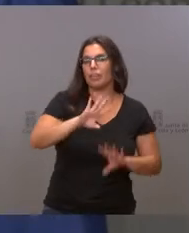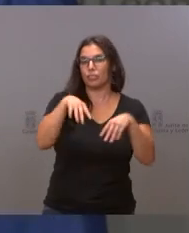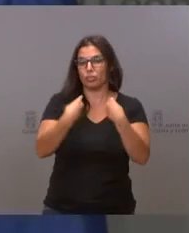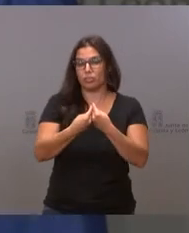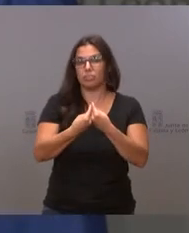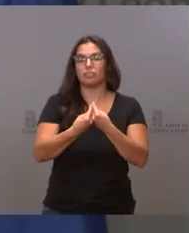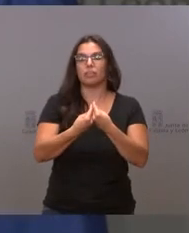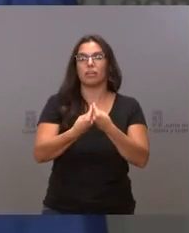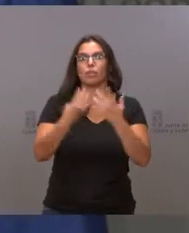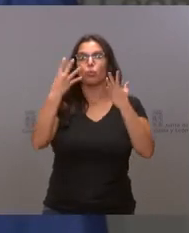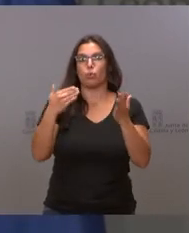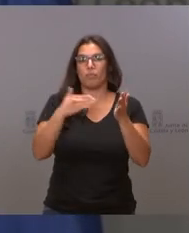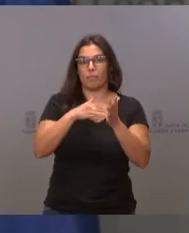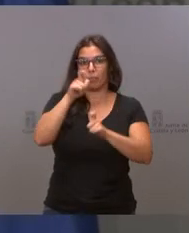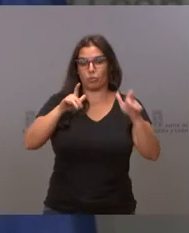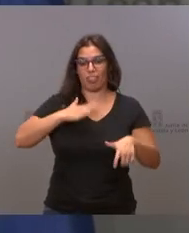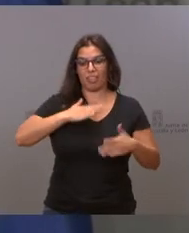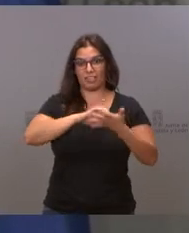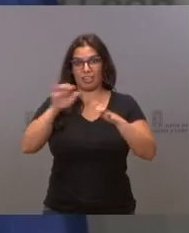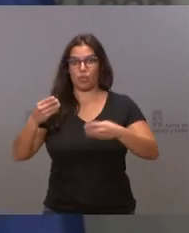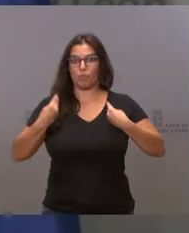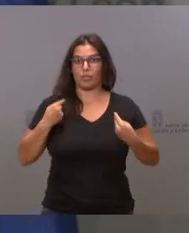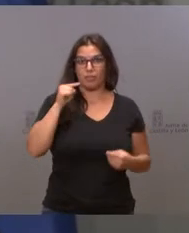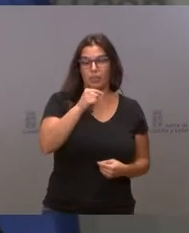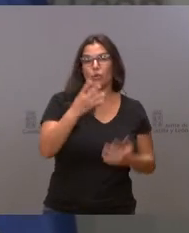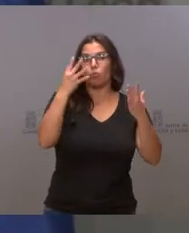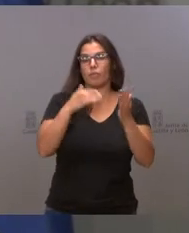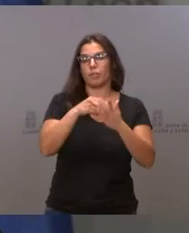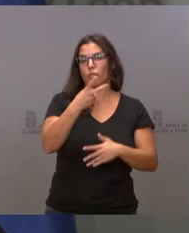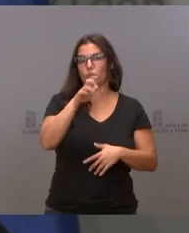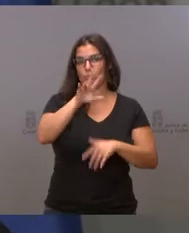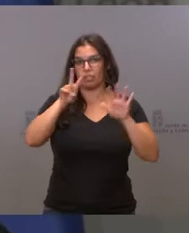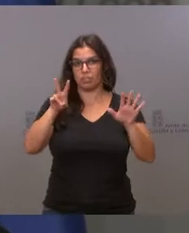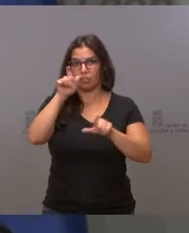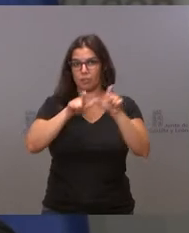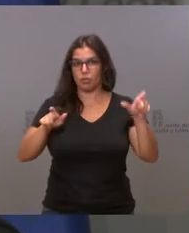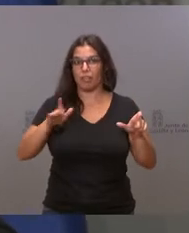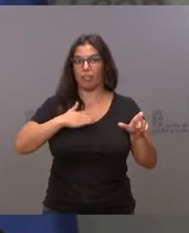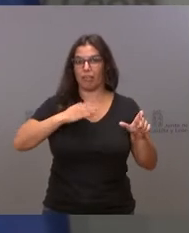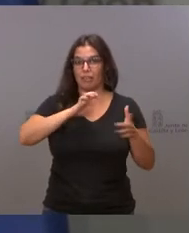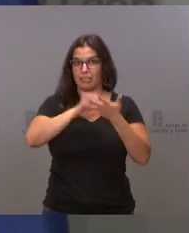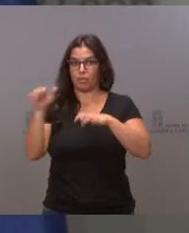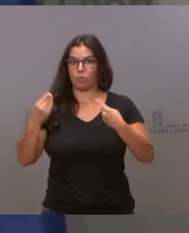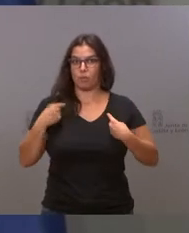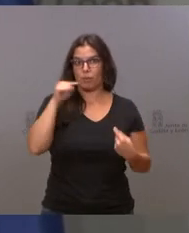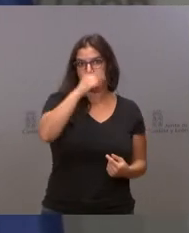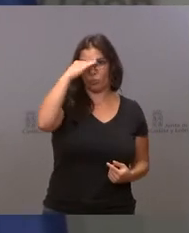más de 9.257 en la isla